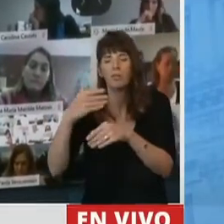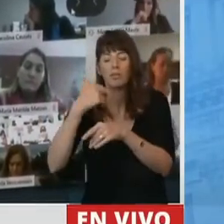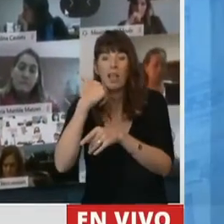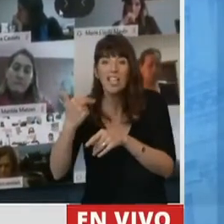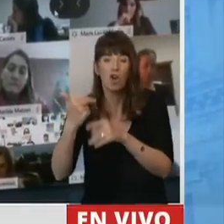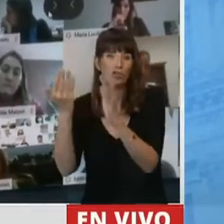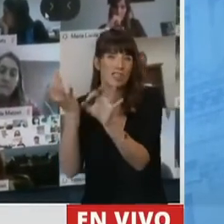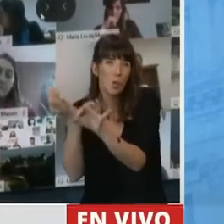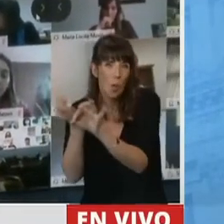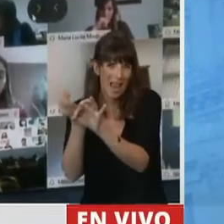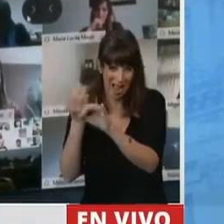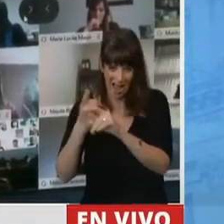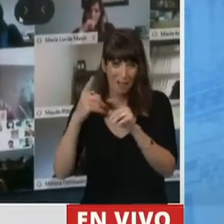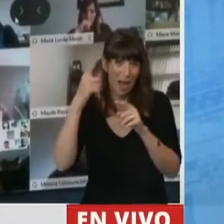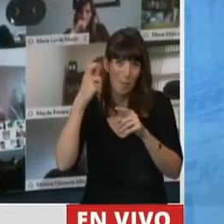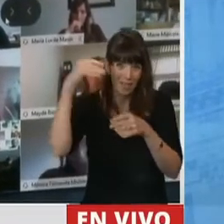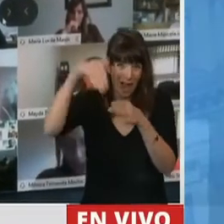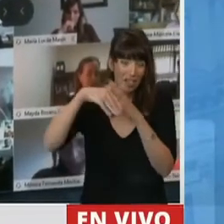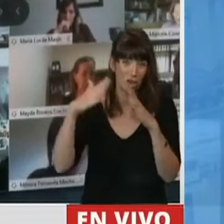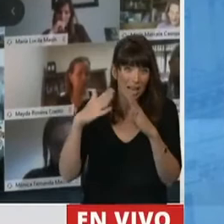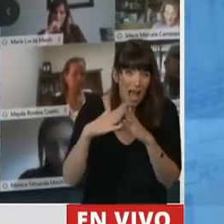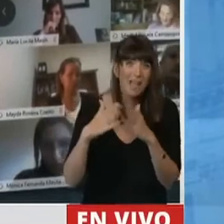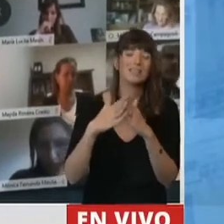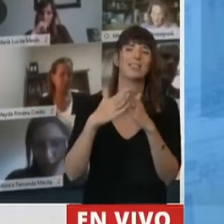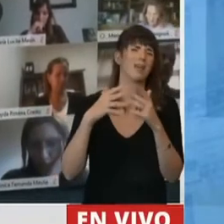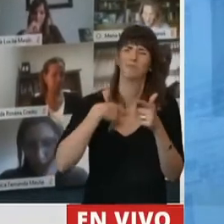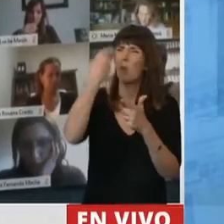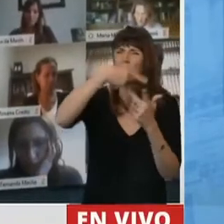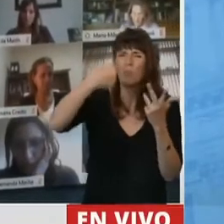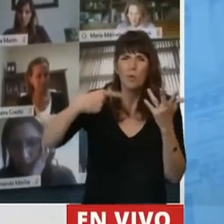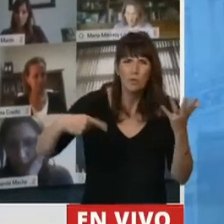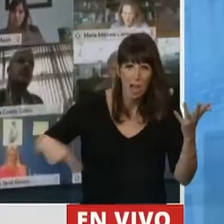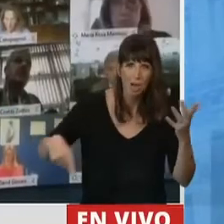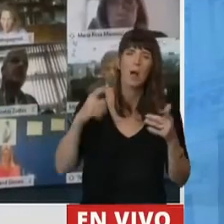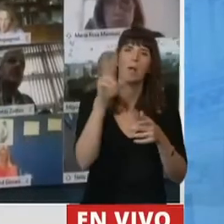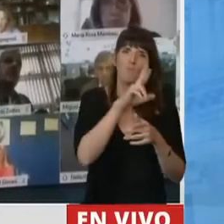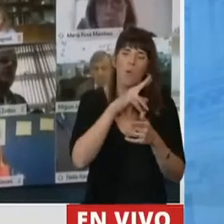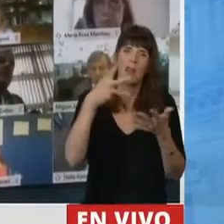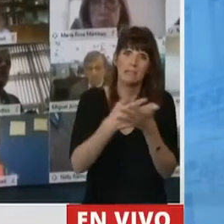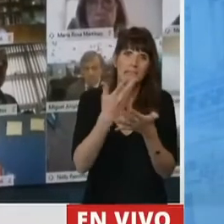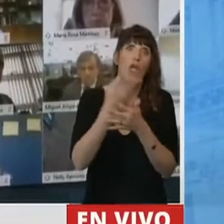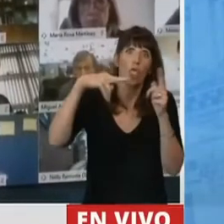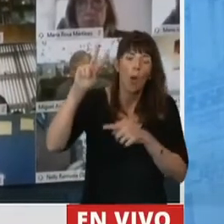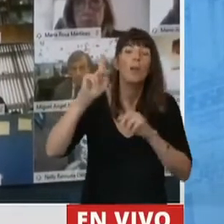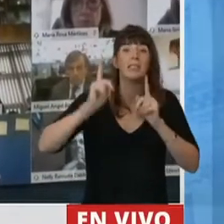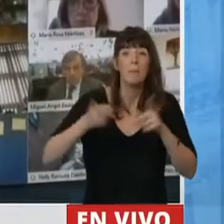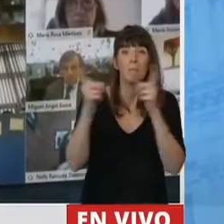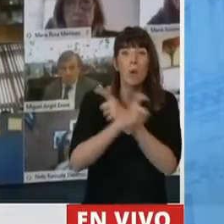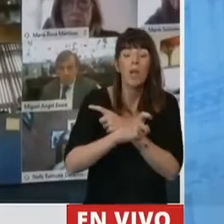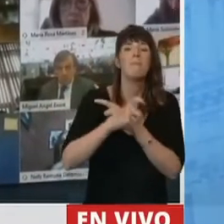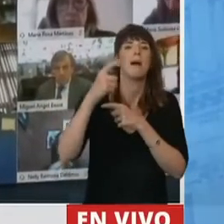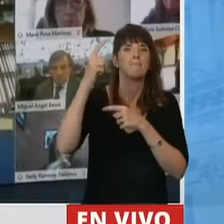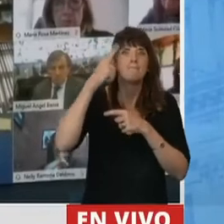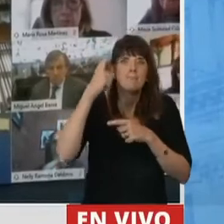mayor generación de violencia que esto implica, de los mayores agravios a la salud mental que todo esto está